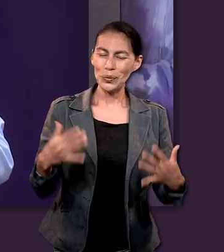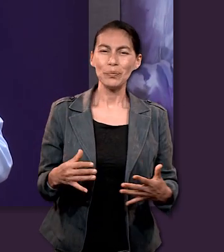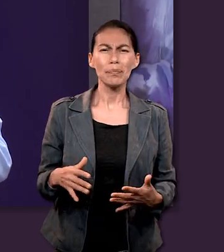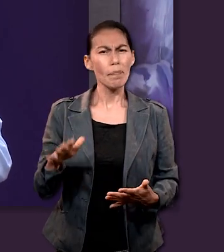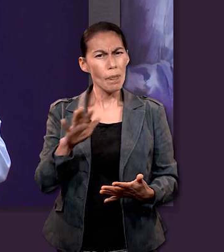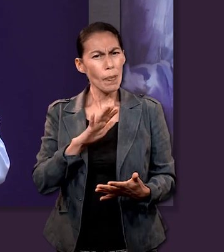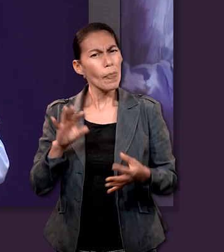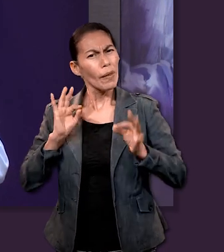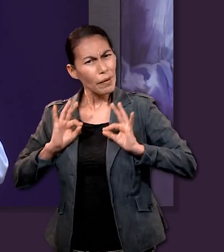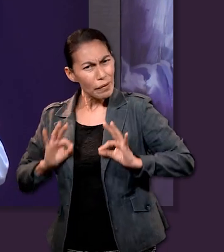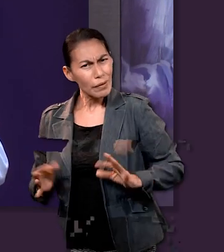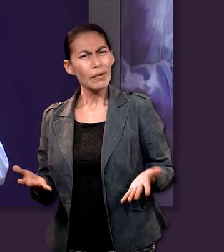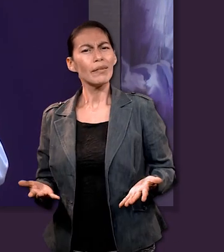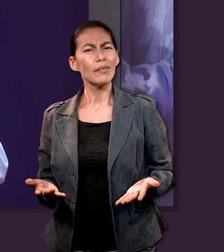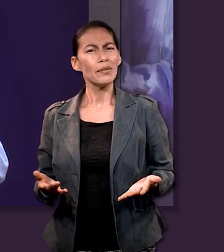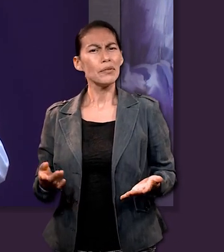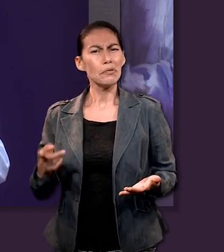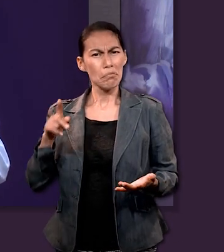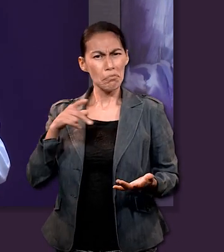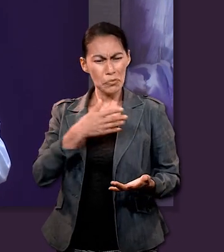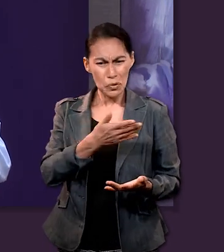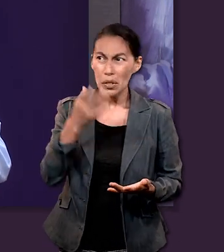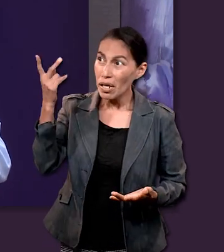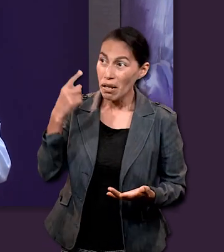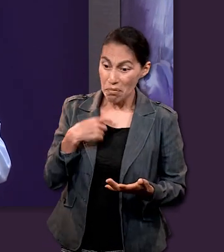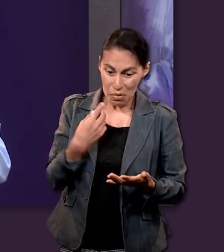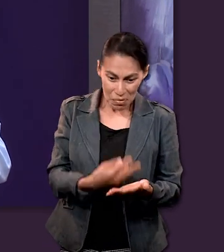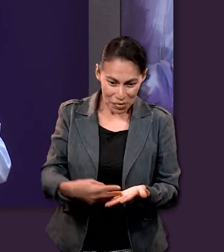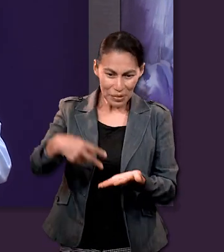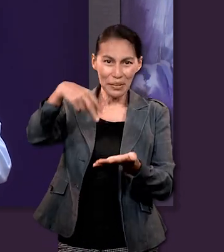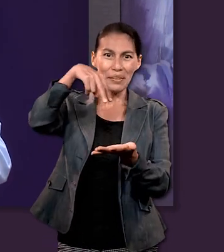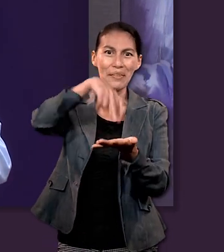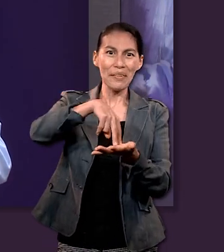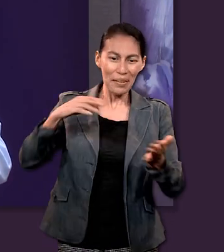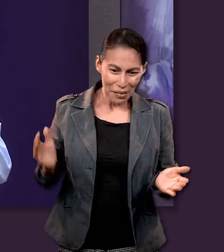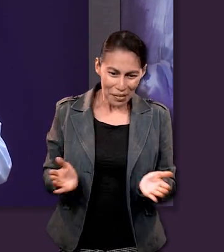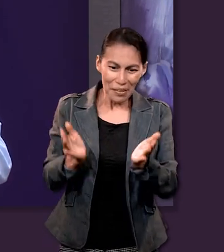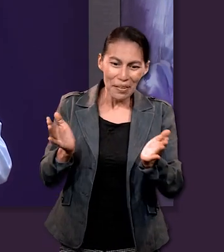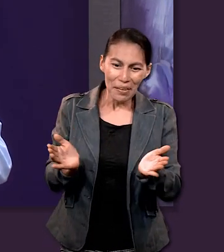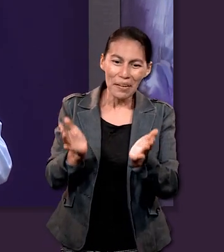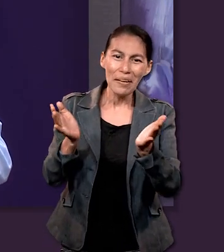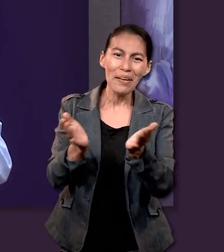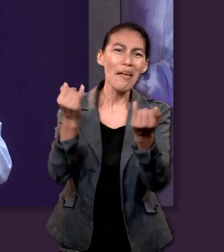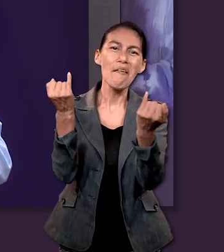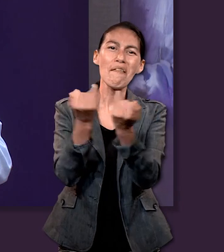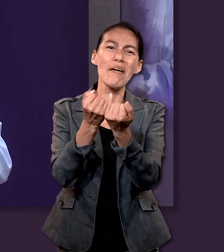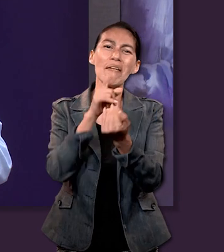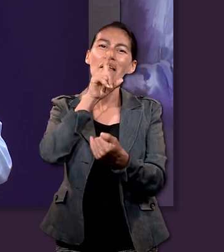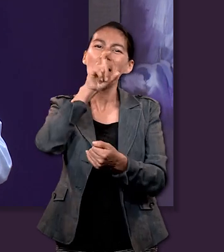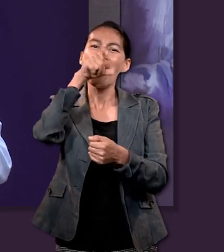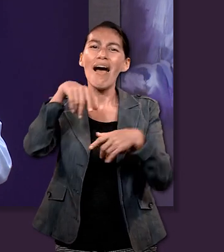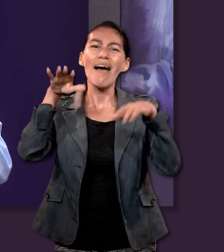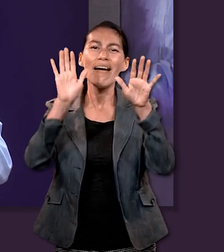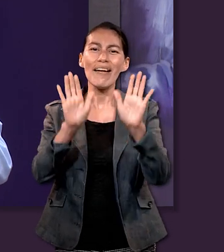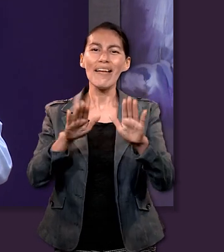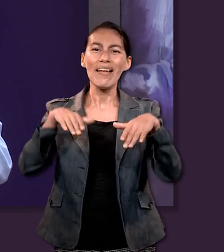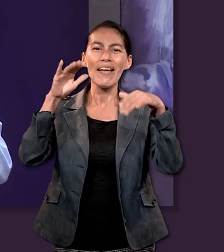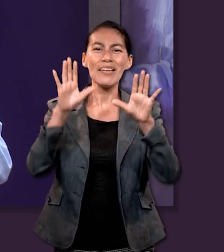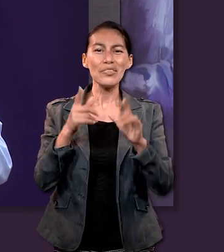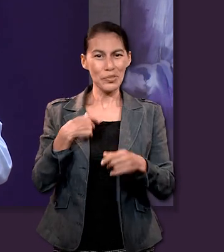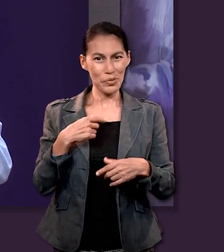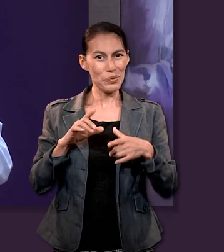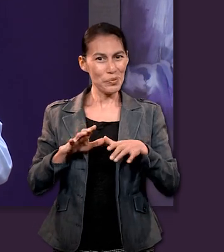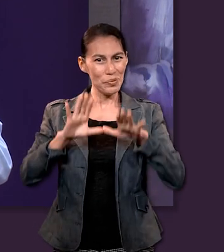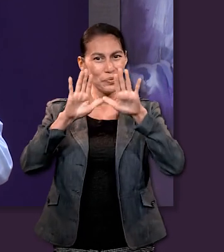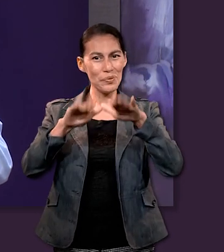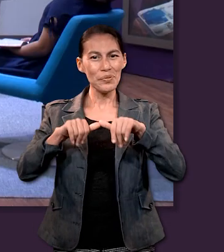me levantará de nuevo y como una águila y entonces me guiará por la